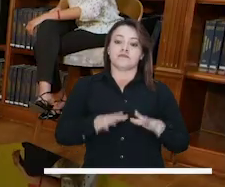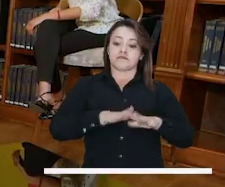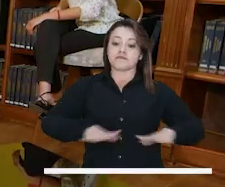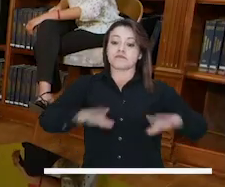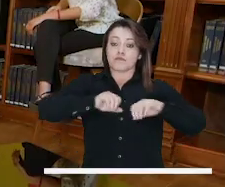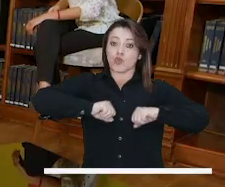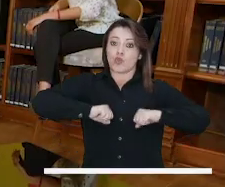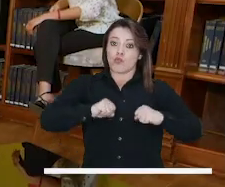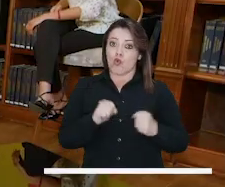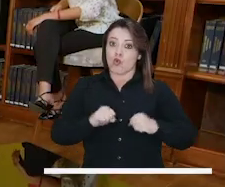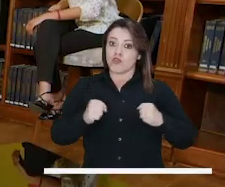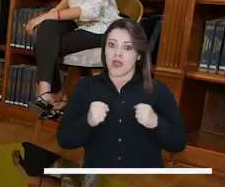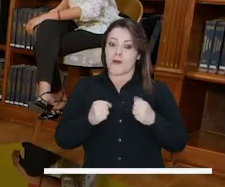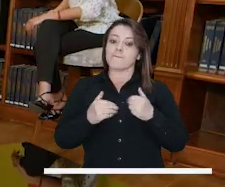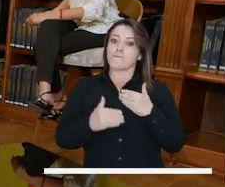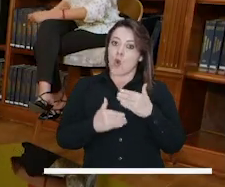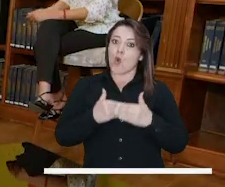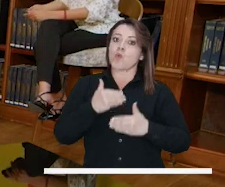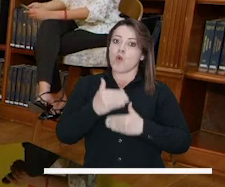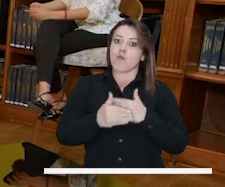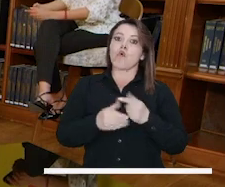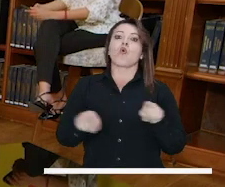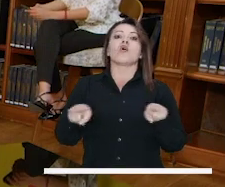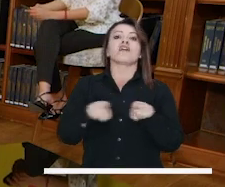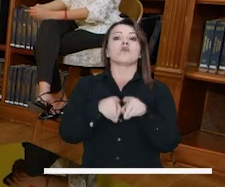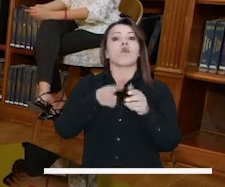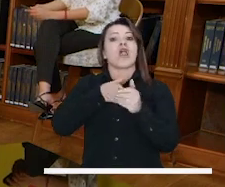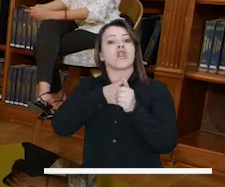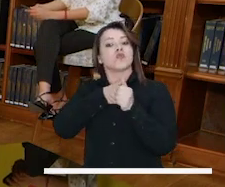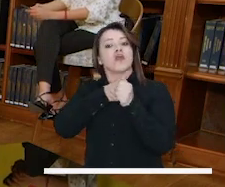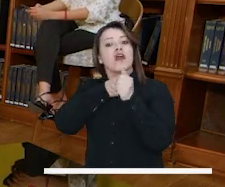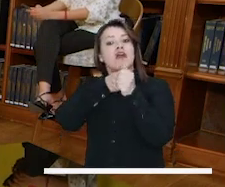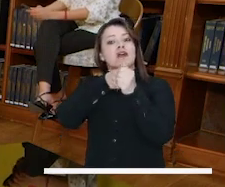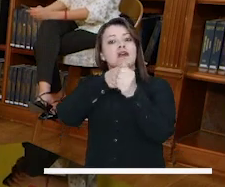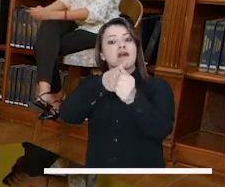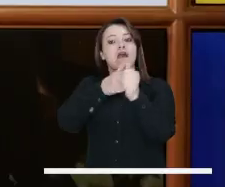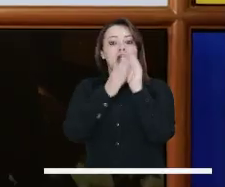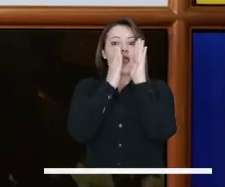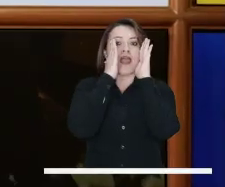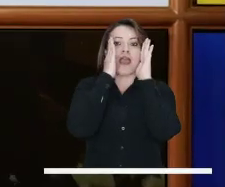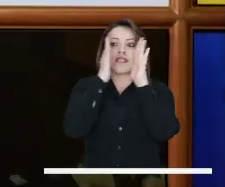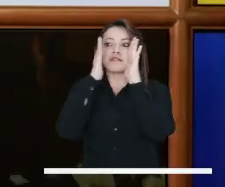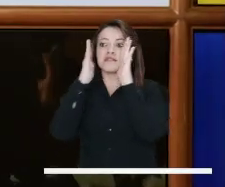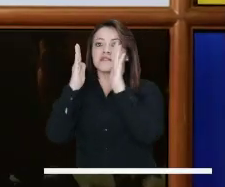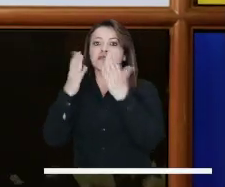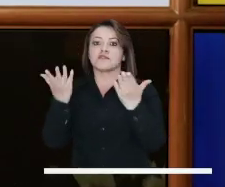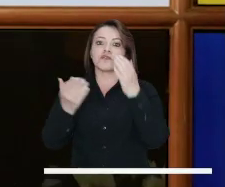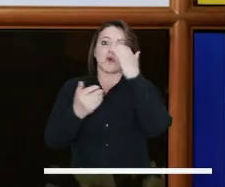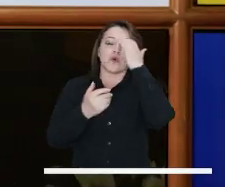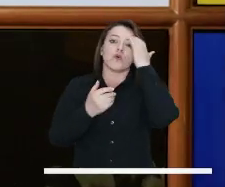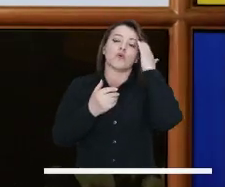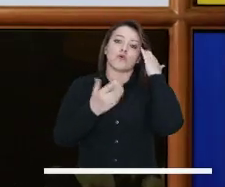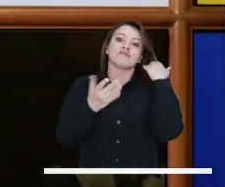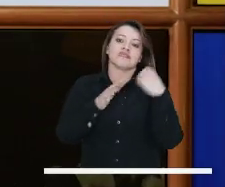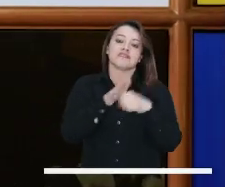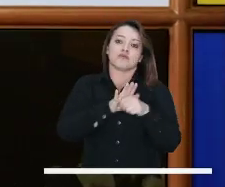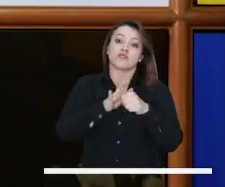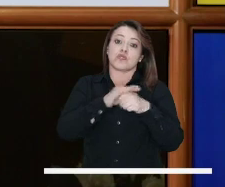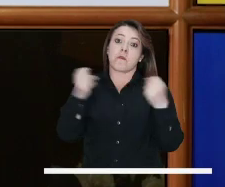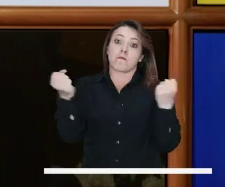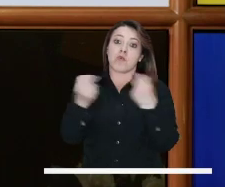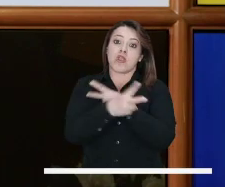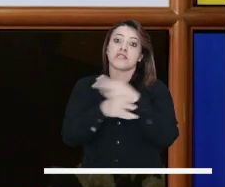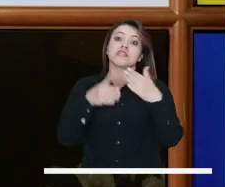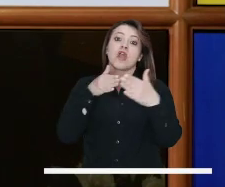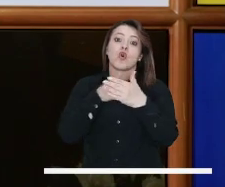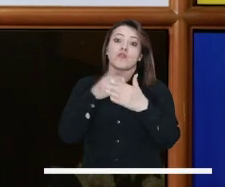Bueno, afortunadamente Bogotá ha venido creando toda una ruta que permite atender de alguna